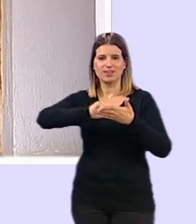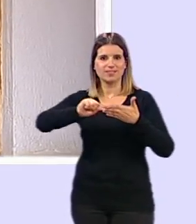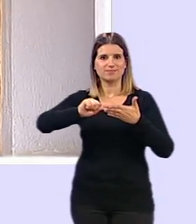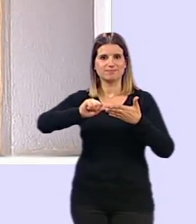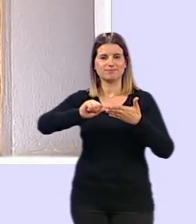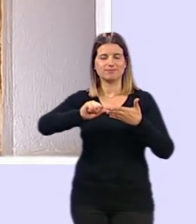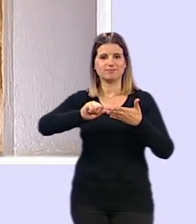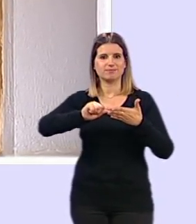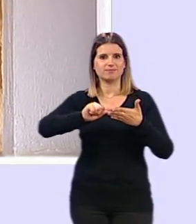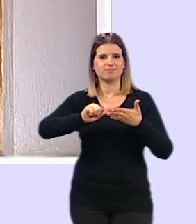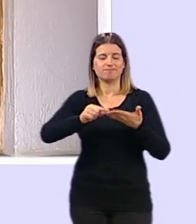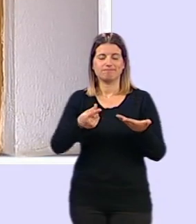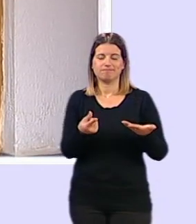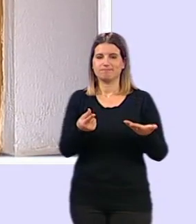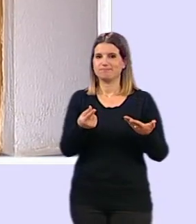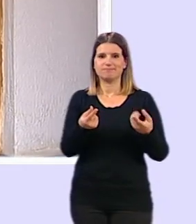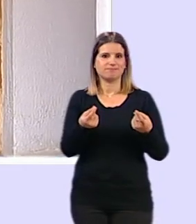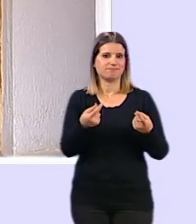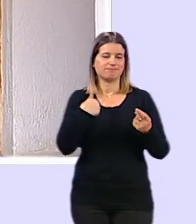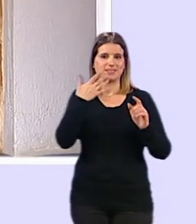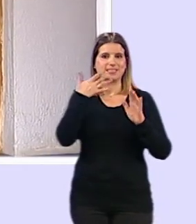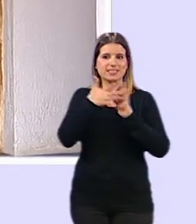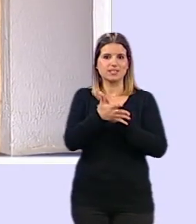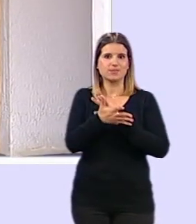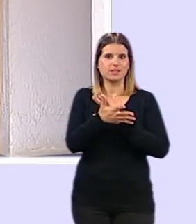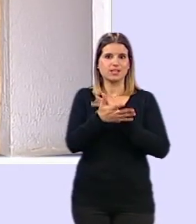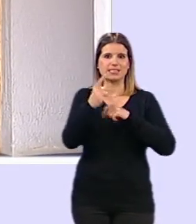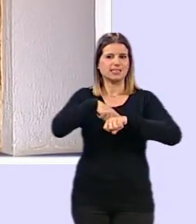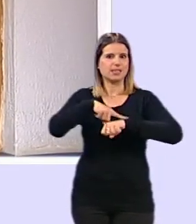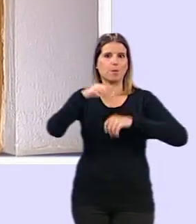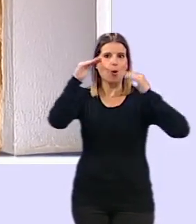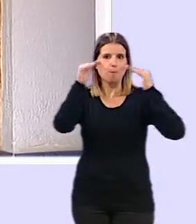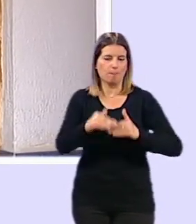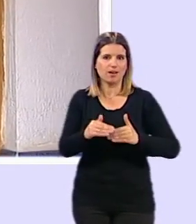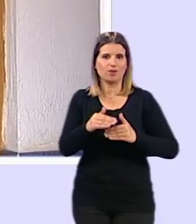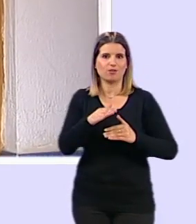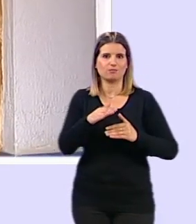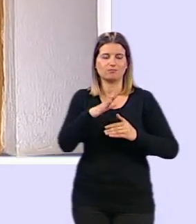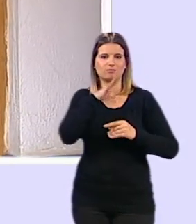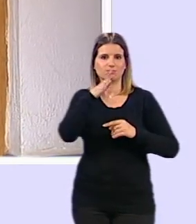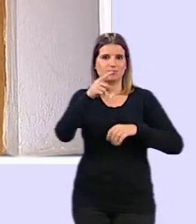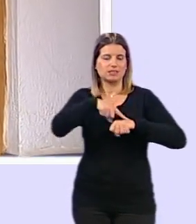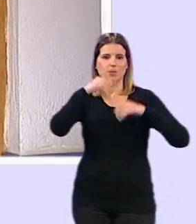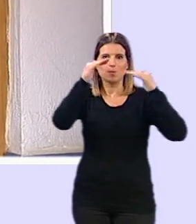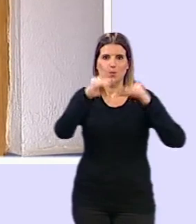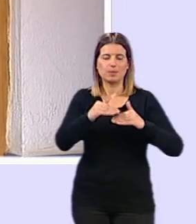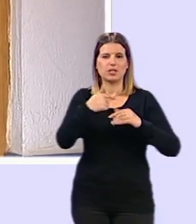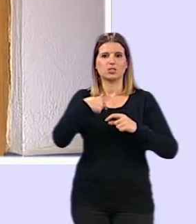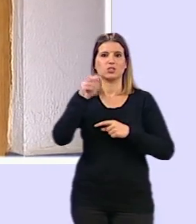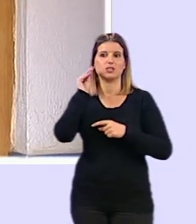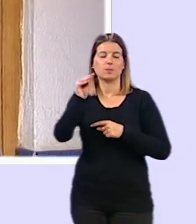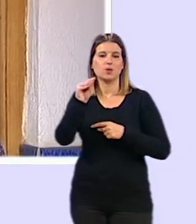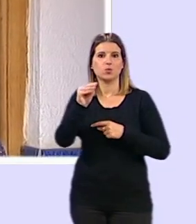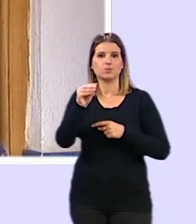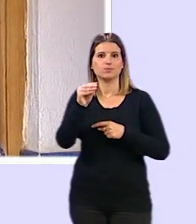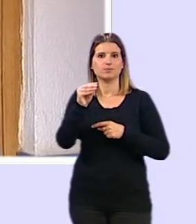eso significa que con ella tengo menos tiempo que la verdad me pregunto la verdad como